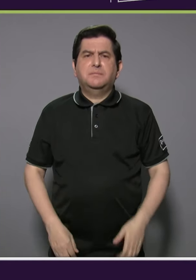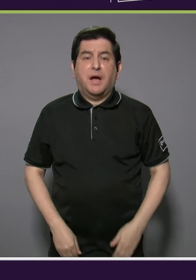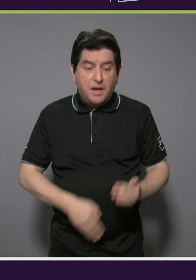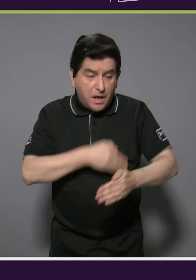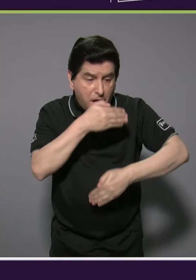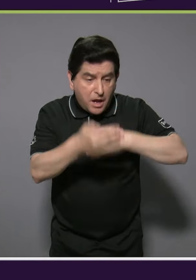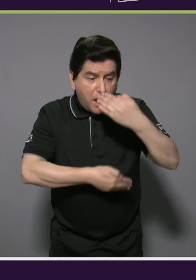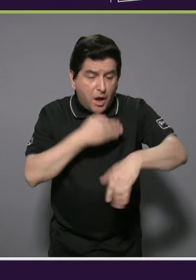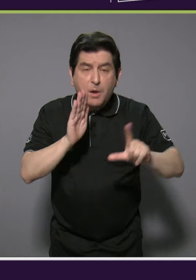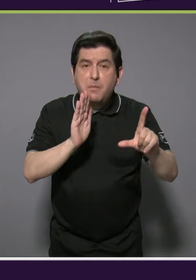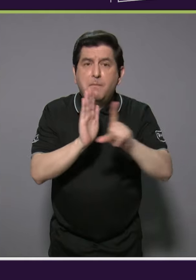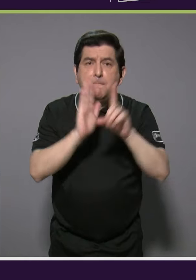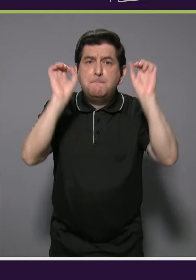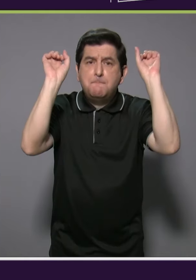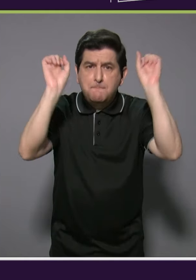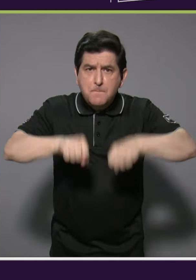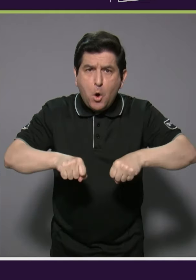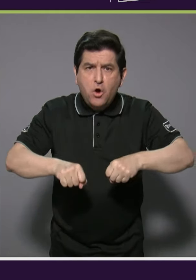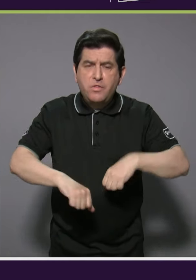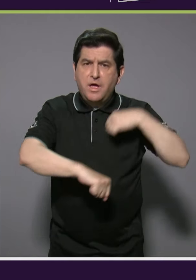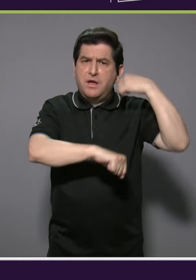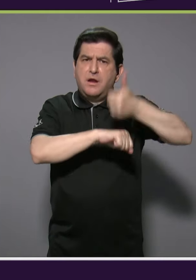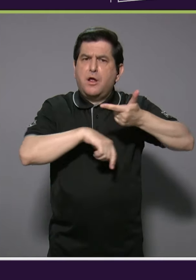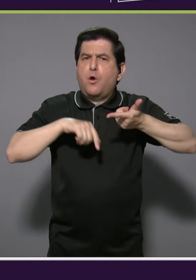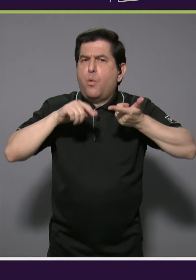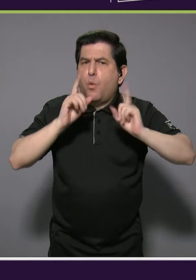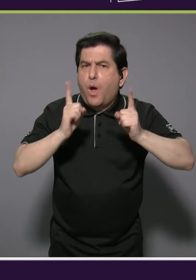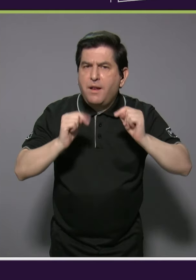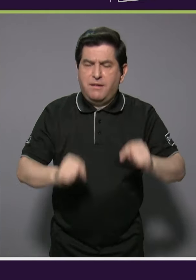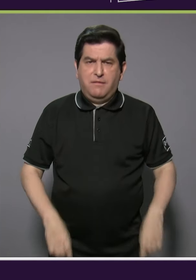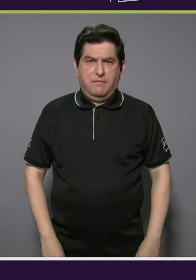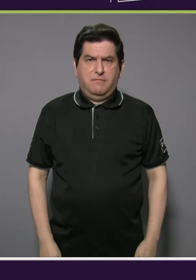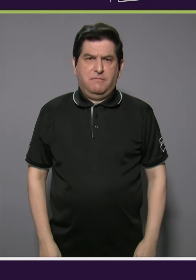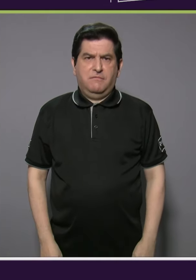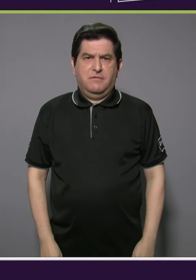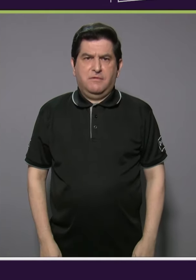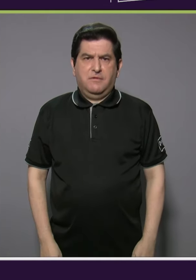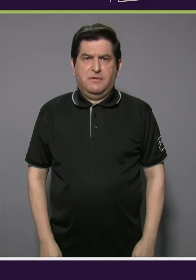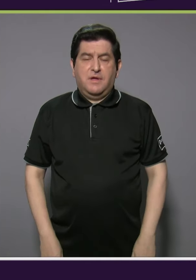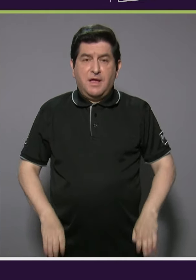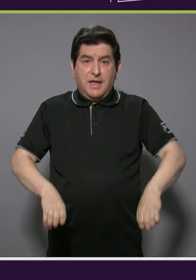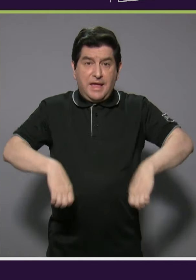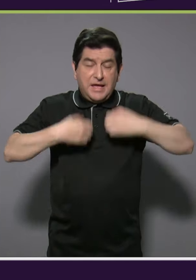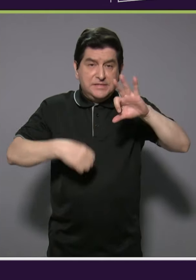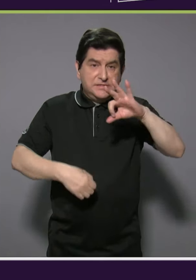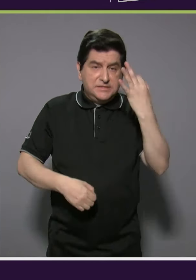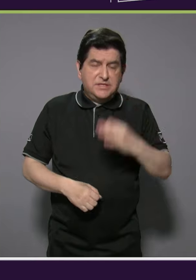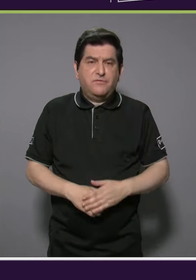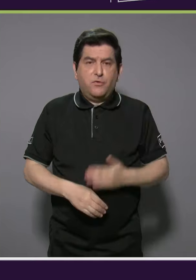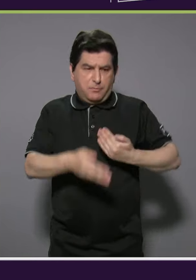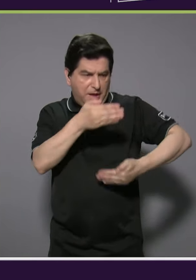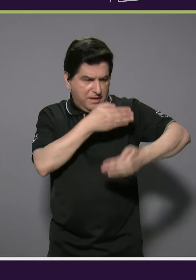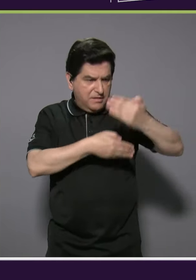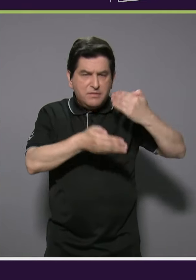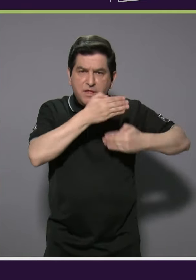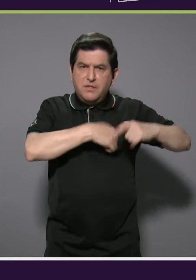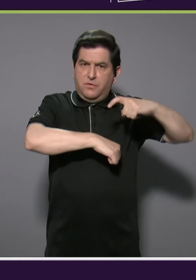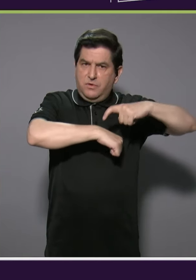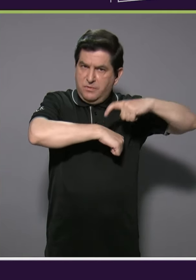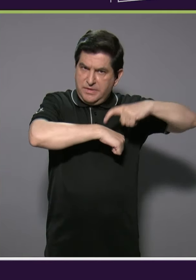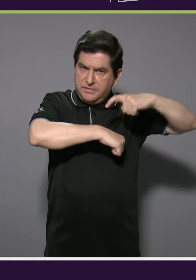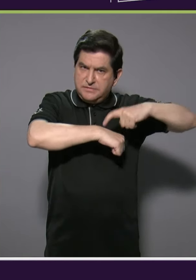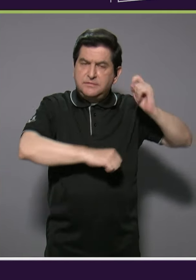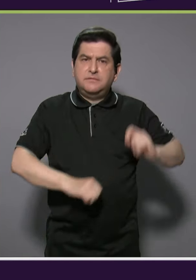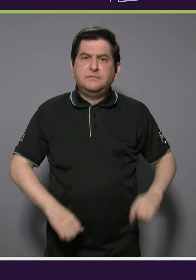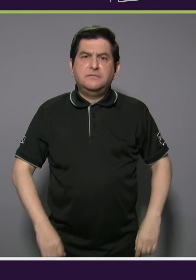proceso legal que puede entablar y si hay alguna forma de hacerlo retroactivo, digamos, si